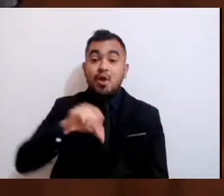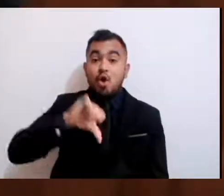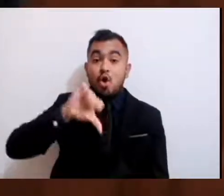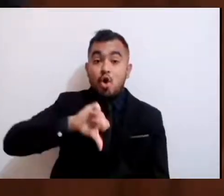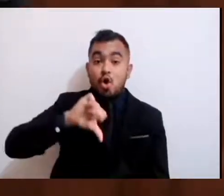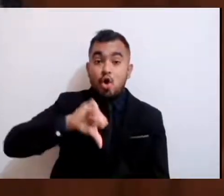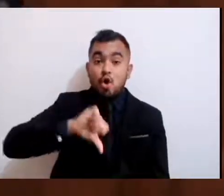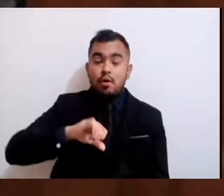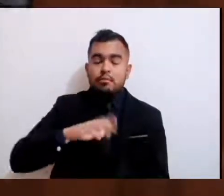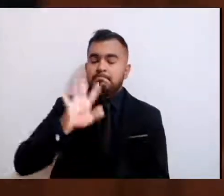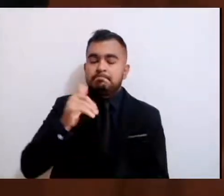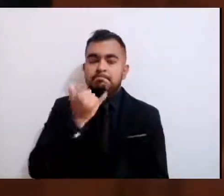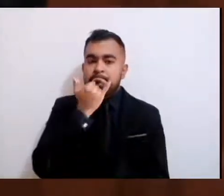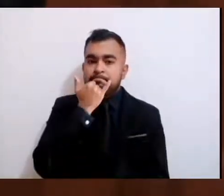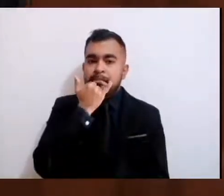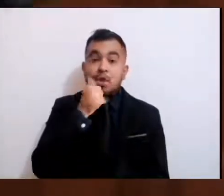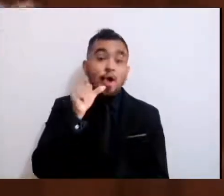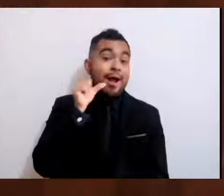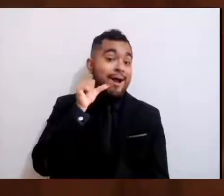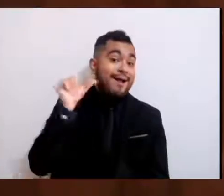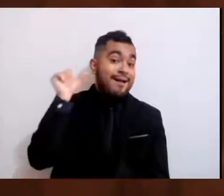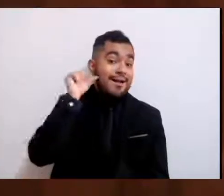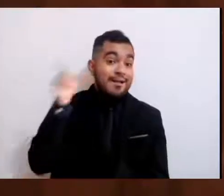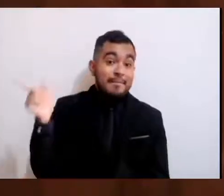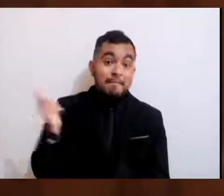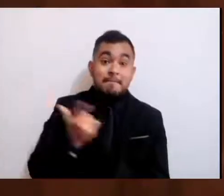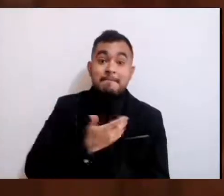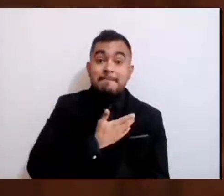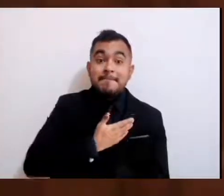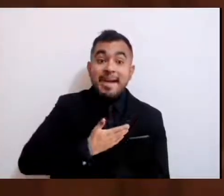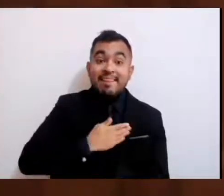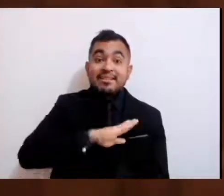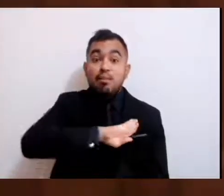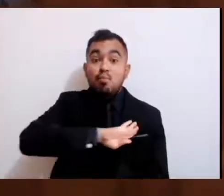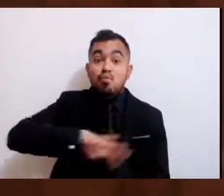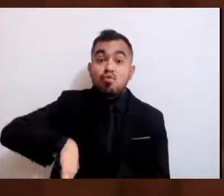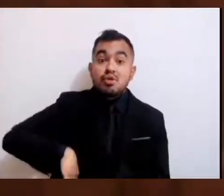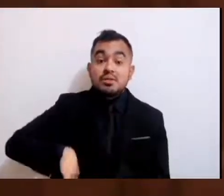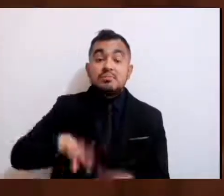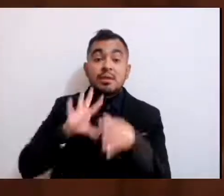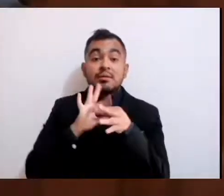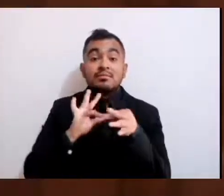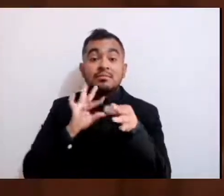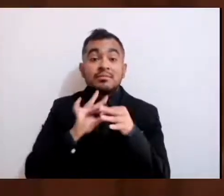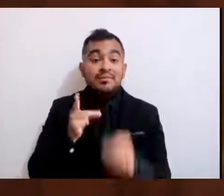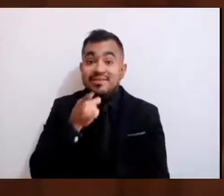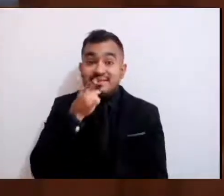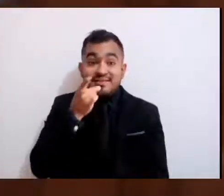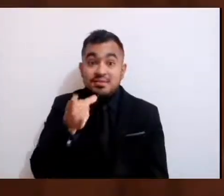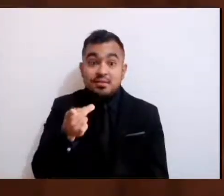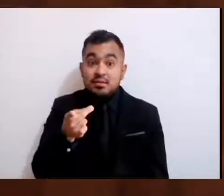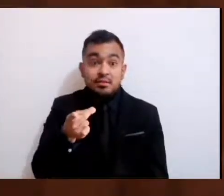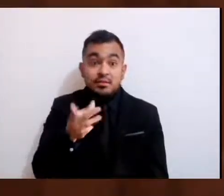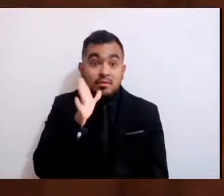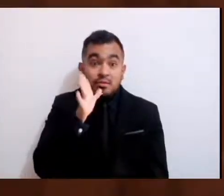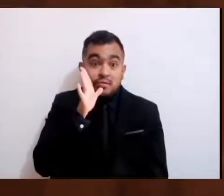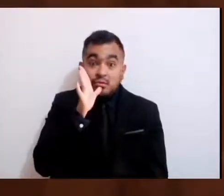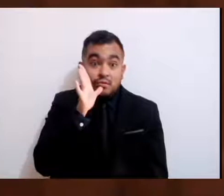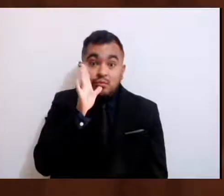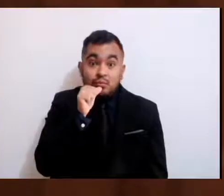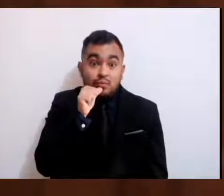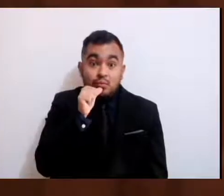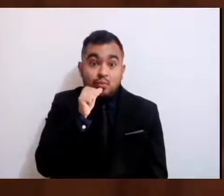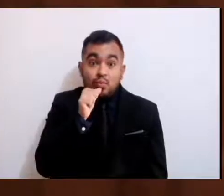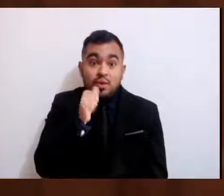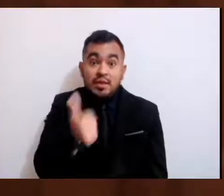perdón, el día de ayer, un presidente municipal que no pueden salir más allá de las 10